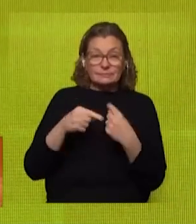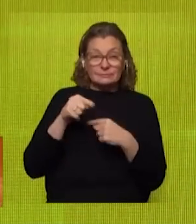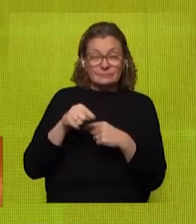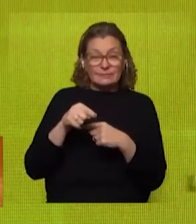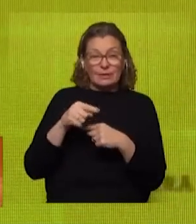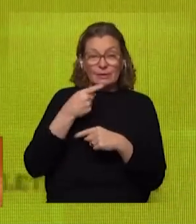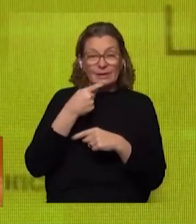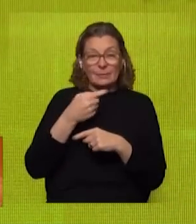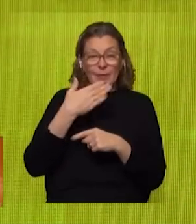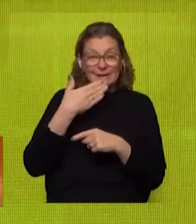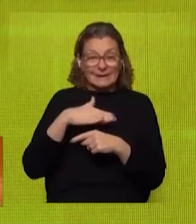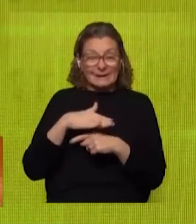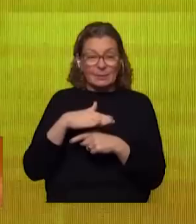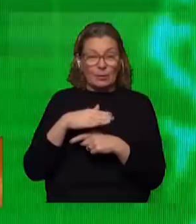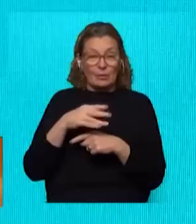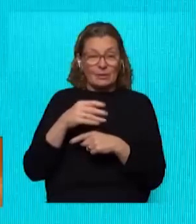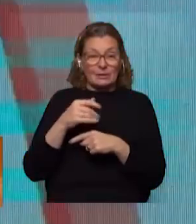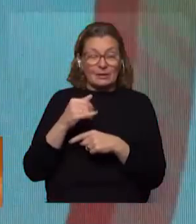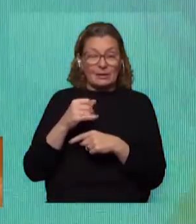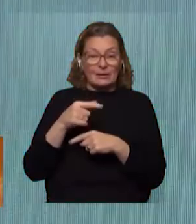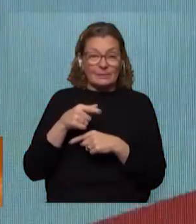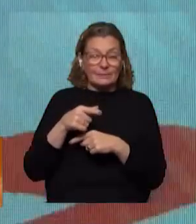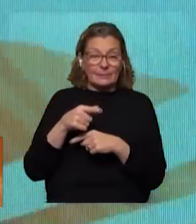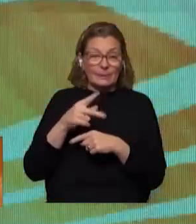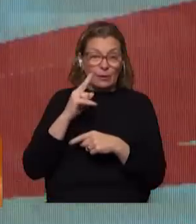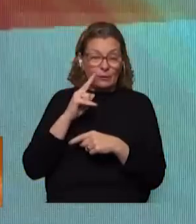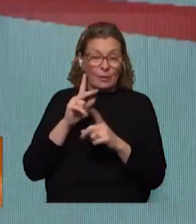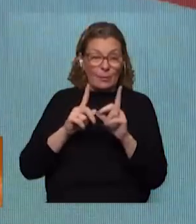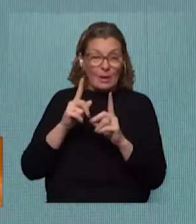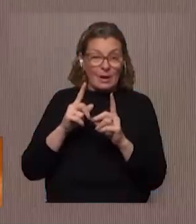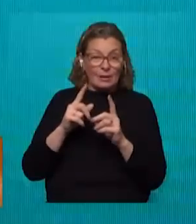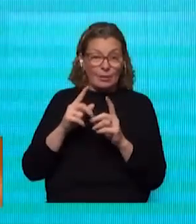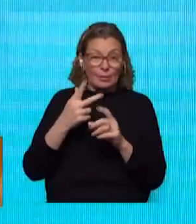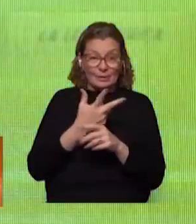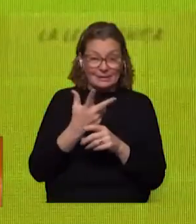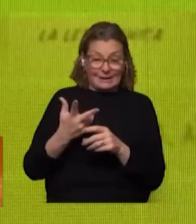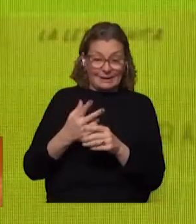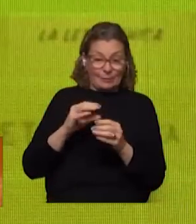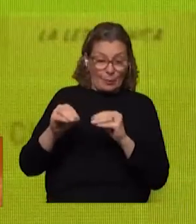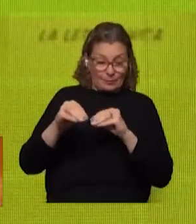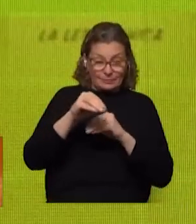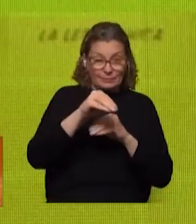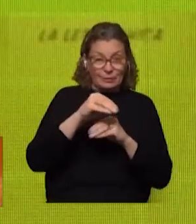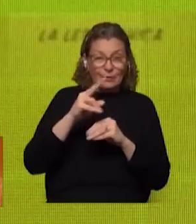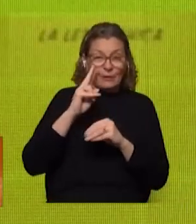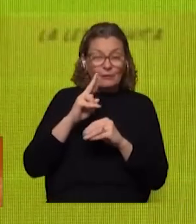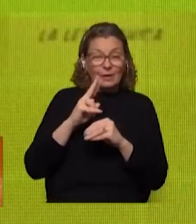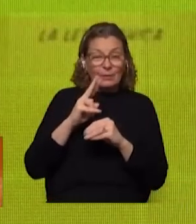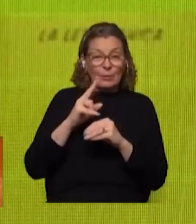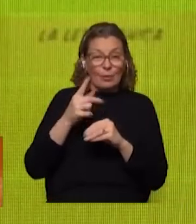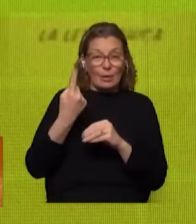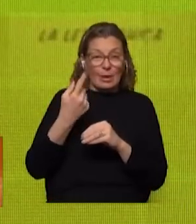ese marco nosotros entendimos que si bien ustedes lo ven como una división en tres tercios nosotros vemos la